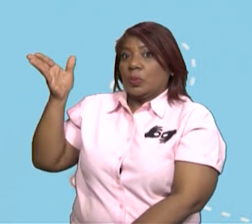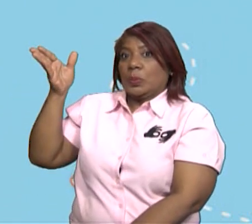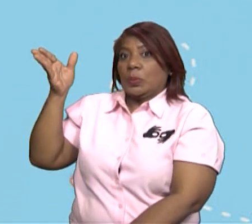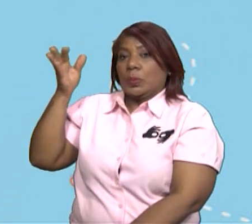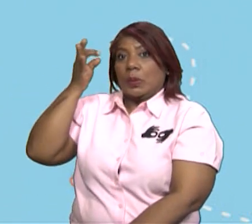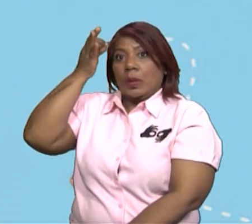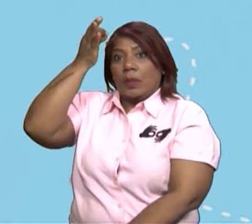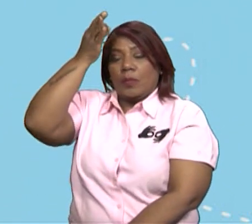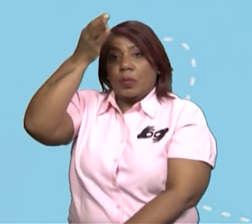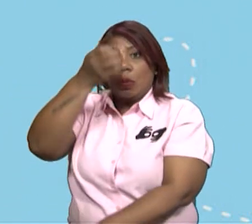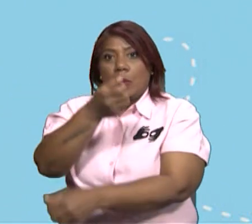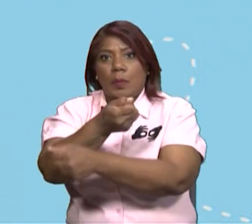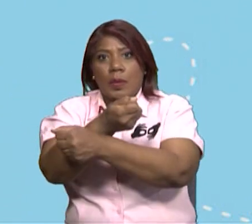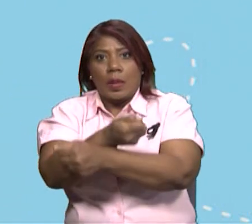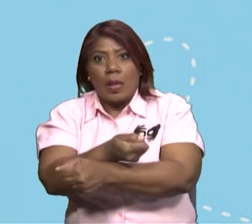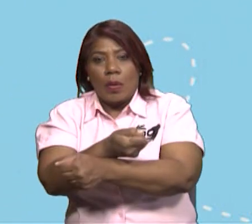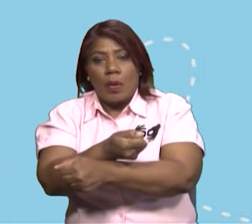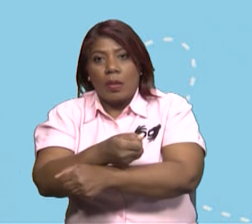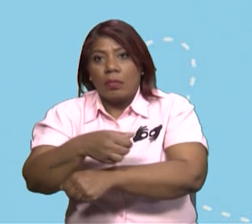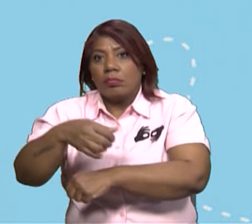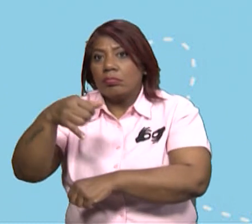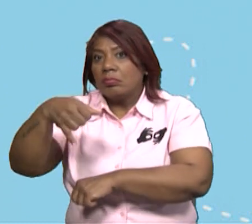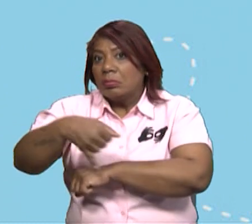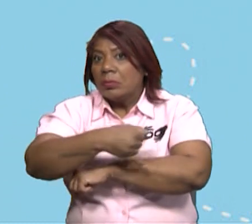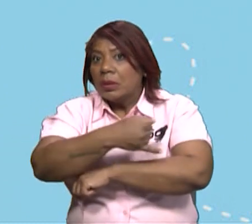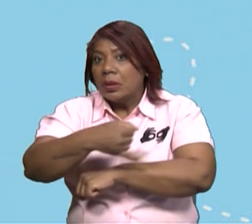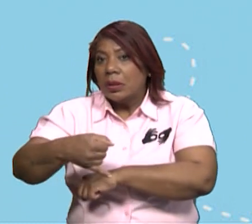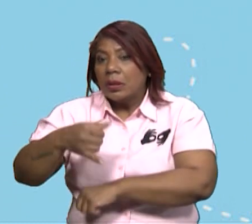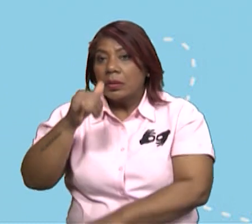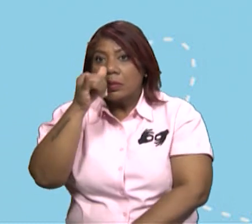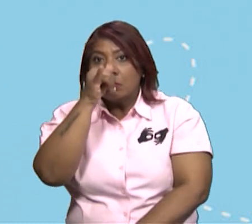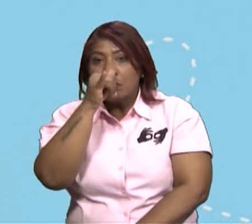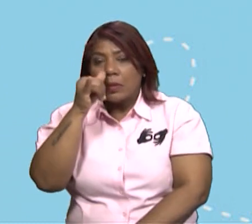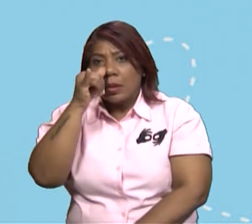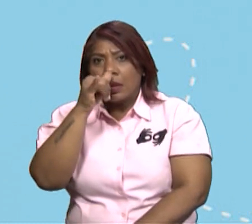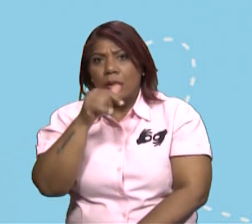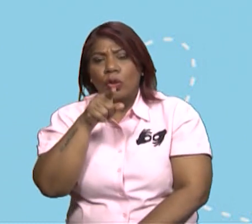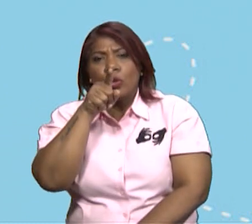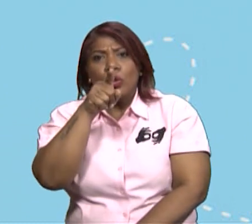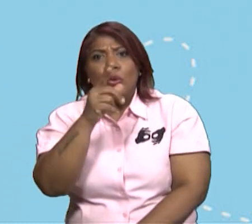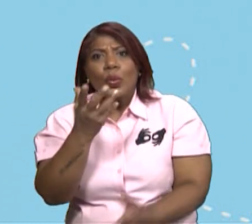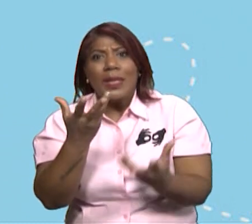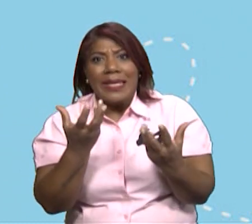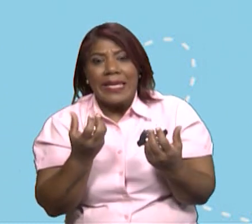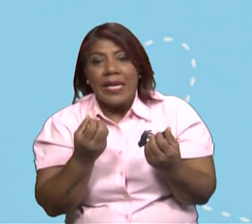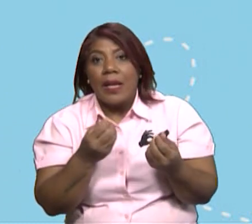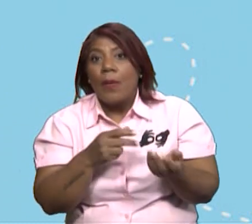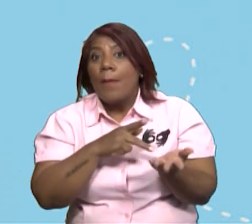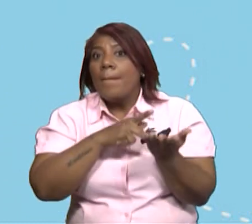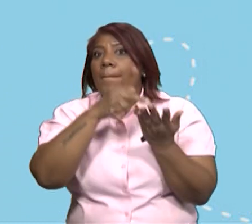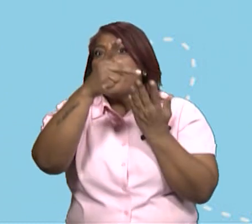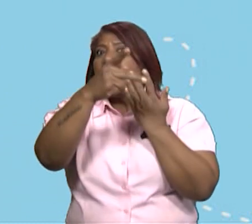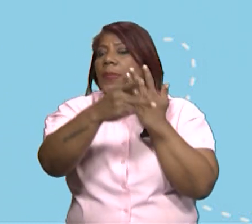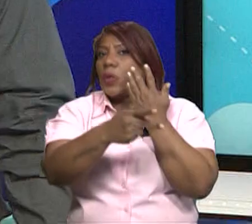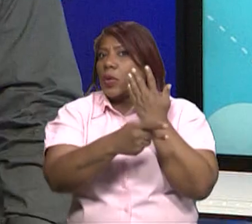pregúntate, ¿por qué tenemos que si voy a construir una barriada, ¿por qué tengo que destruir